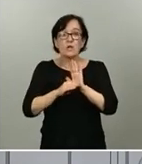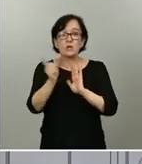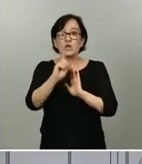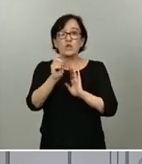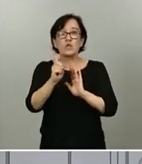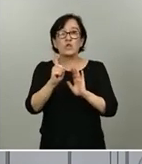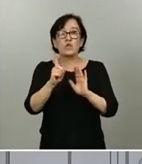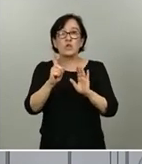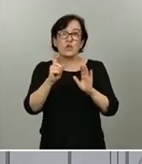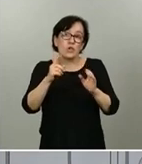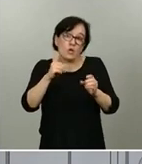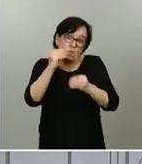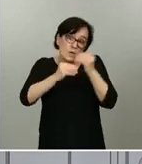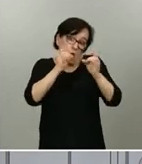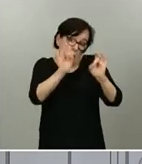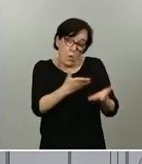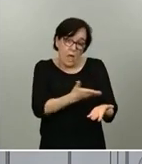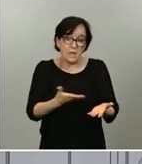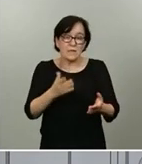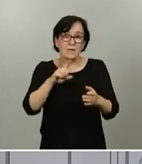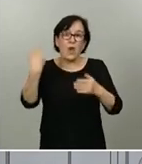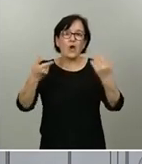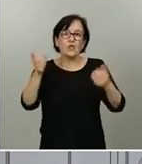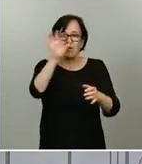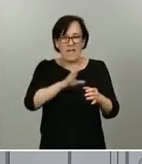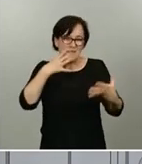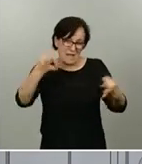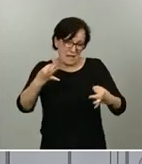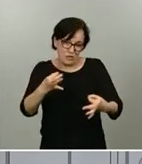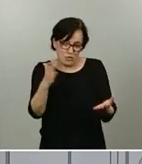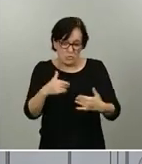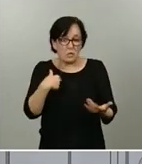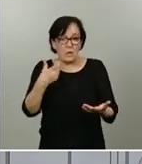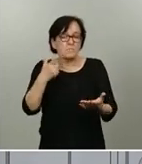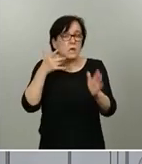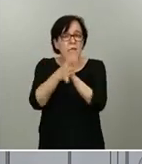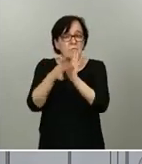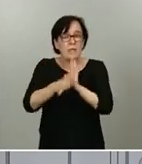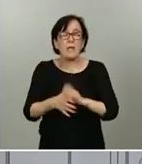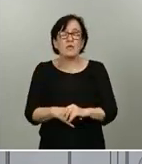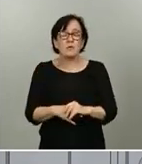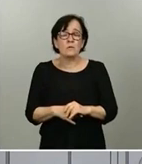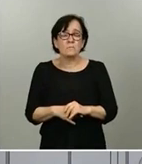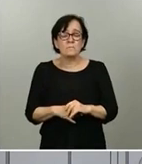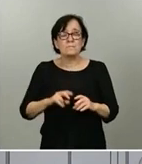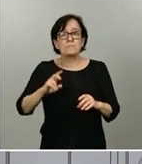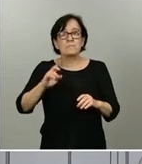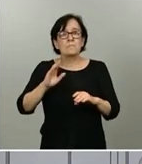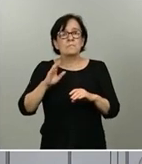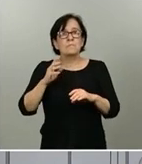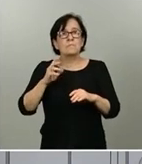paquete y, por lo tanto, yo creo que está perfectamente explicado. Otra cosa es lo que pasó